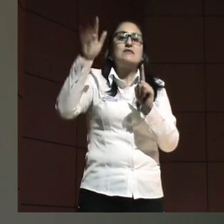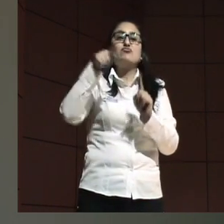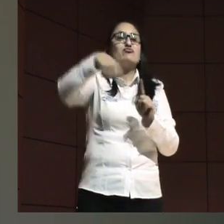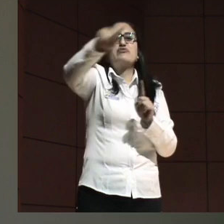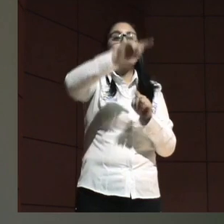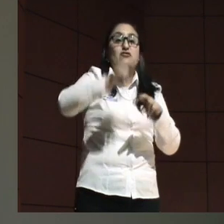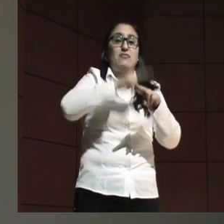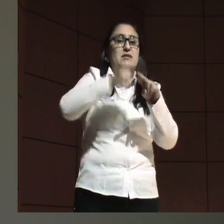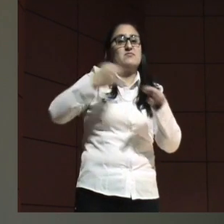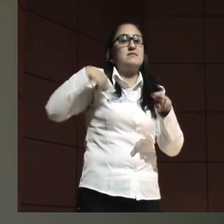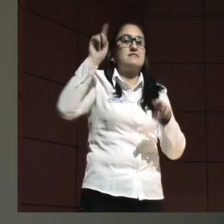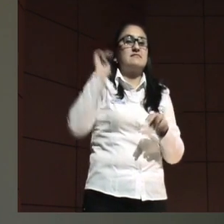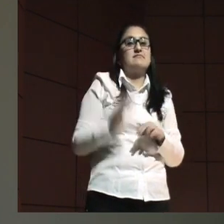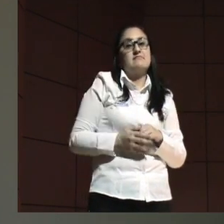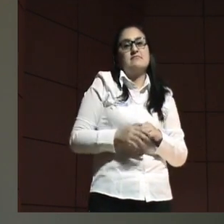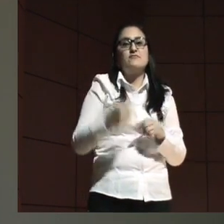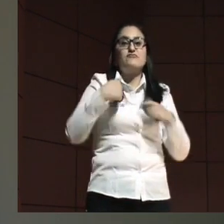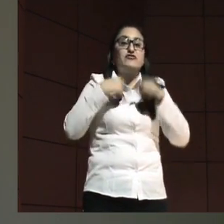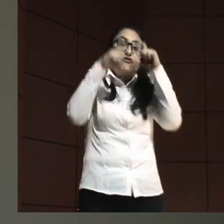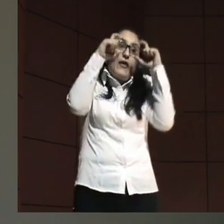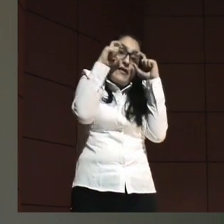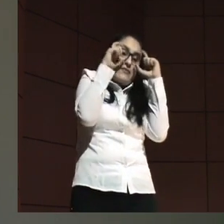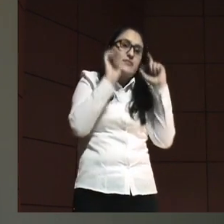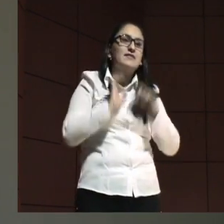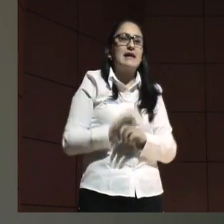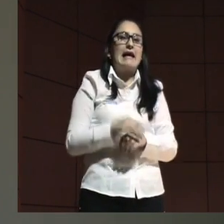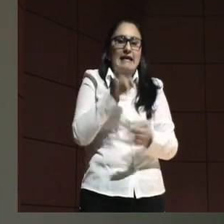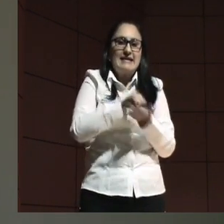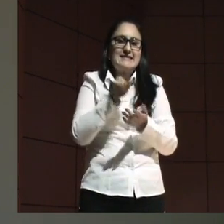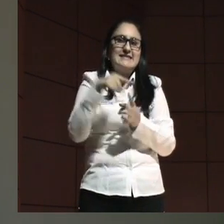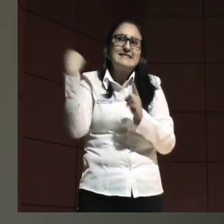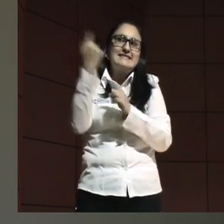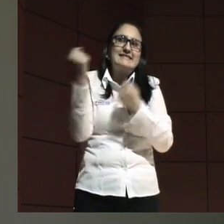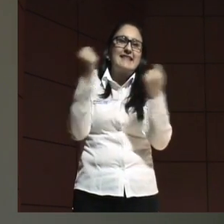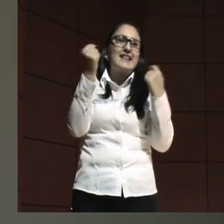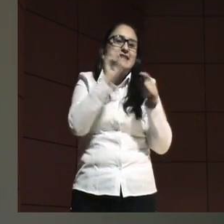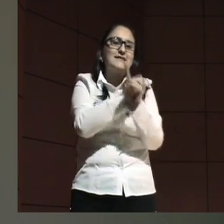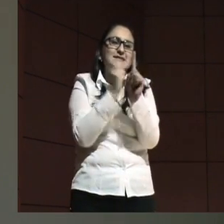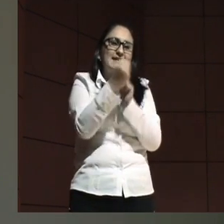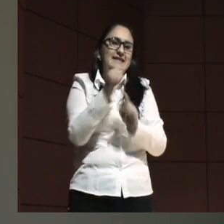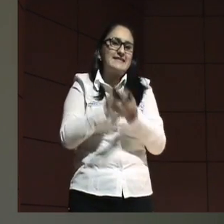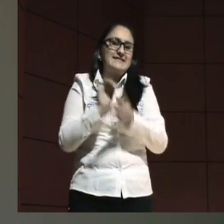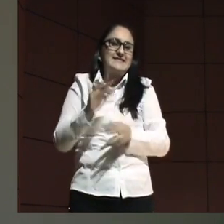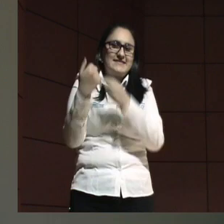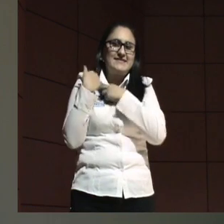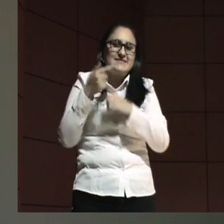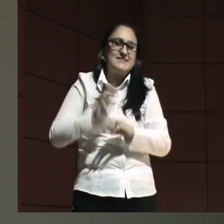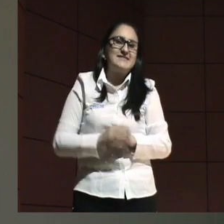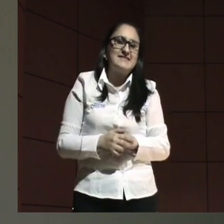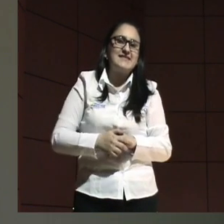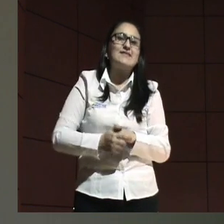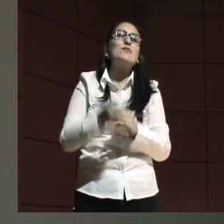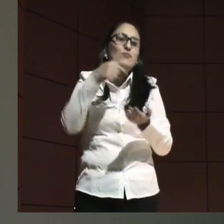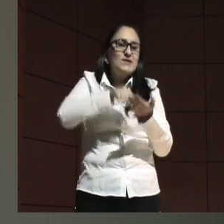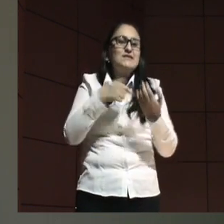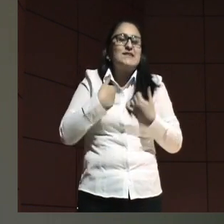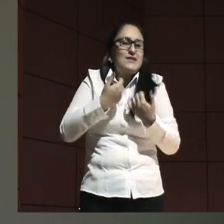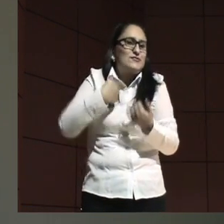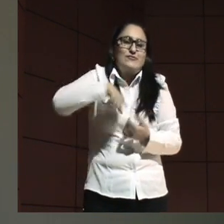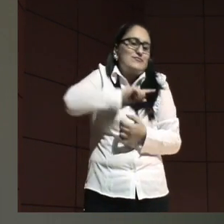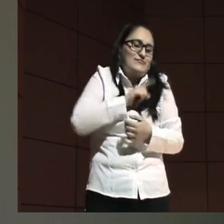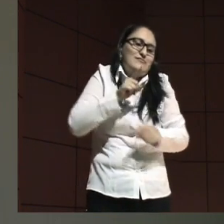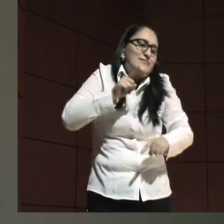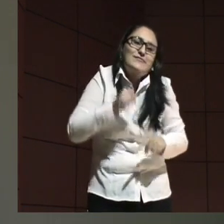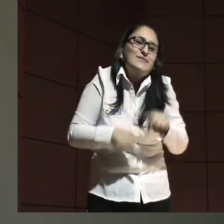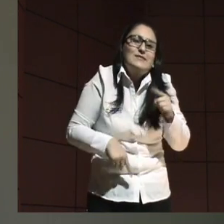anormales yo soy un gafufo ese es el lastre de la sociedad esa es nuestra responsabilidad por eso es que nosotros no